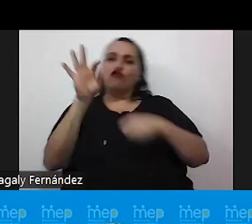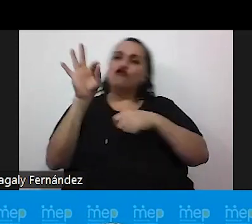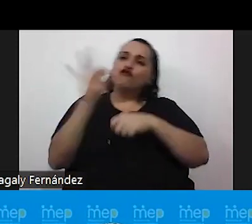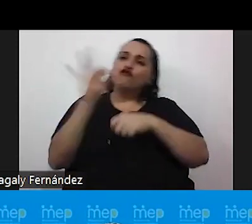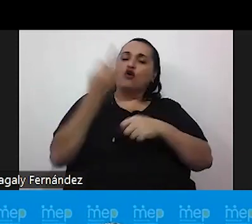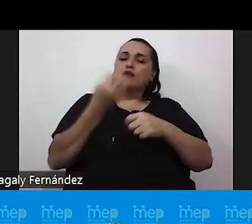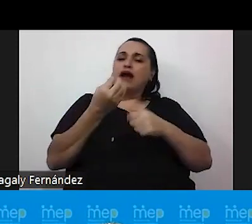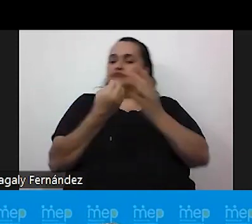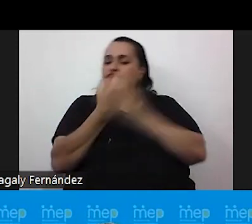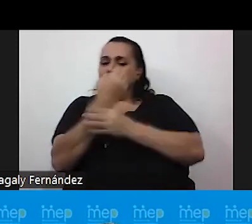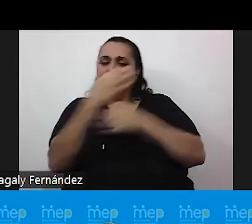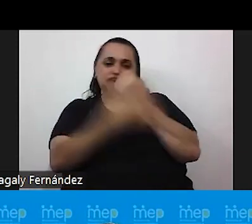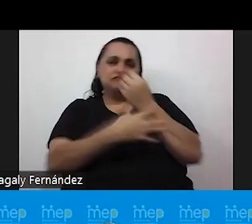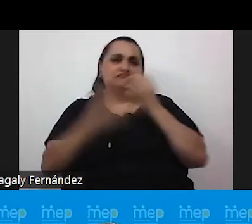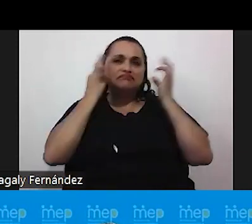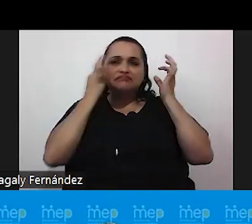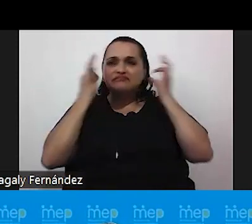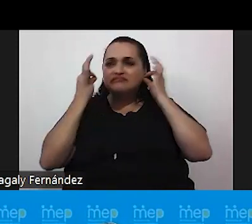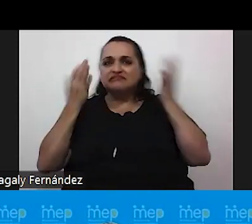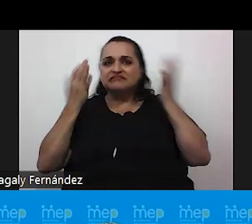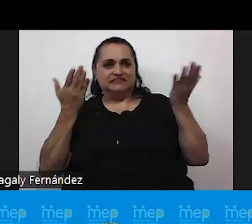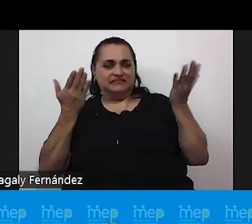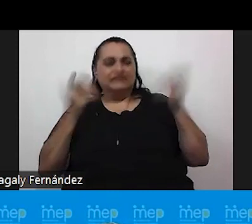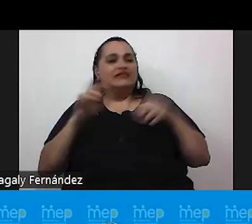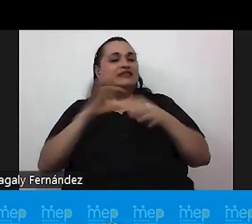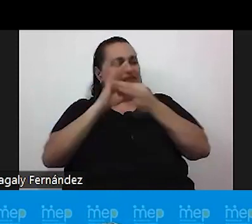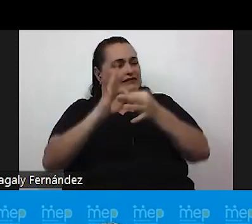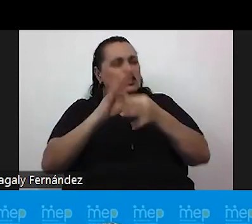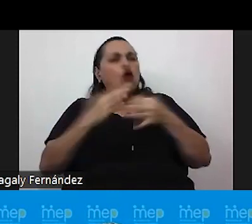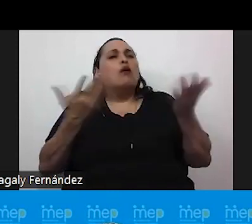accesorio. Y tiene que ver cómo nos podemos sentir